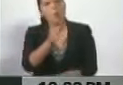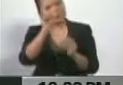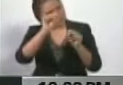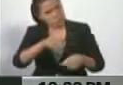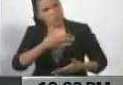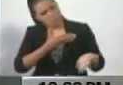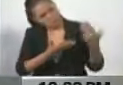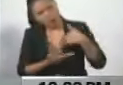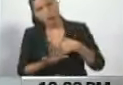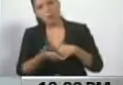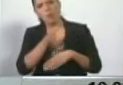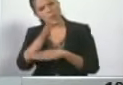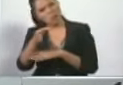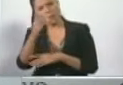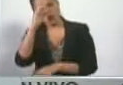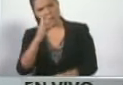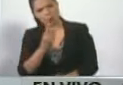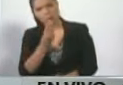voluntad,